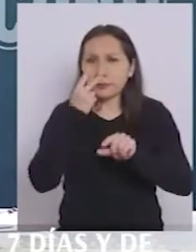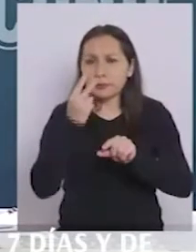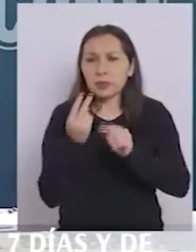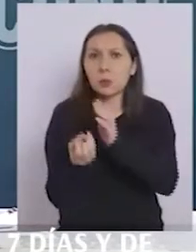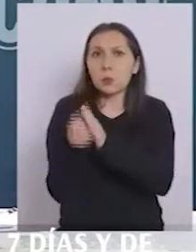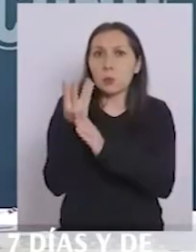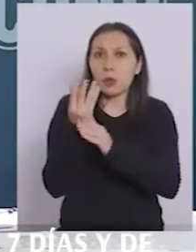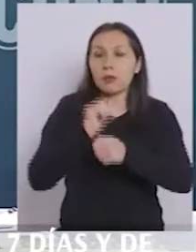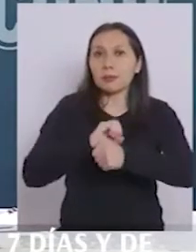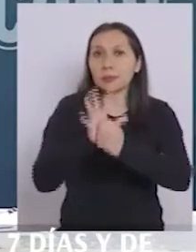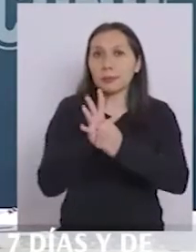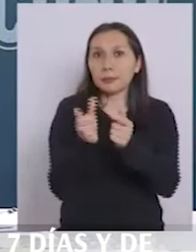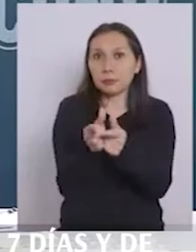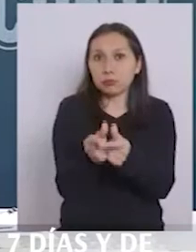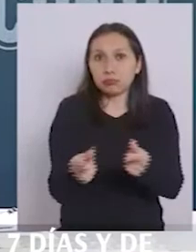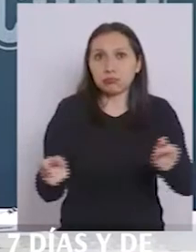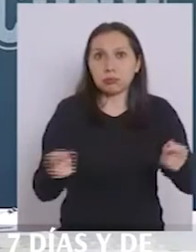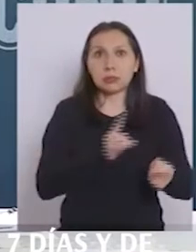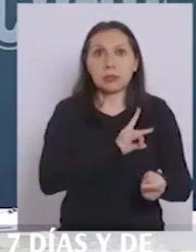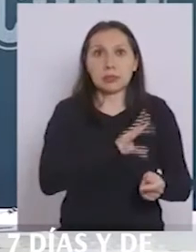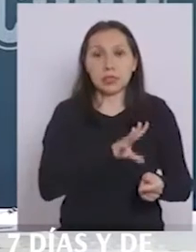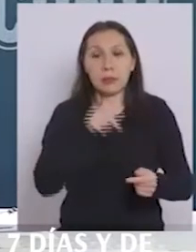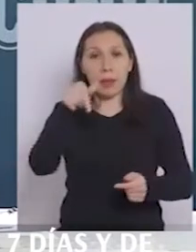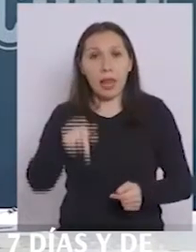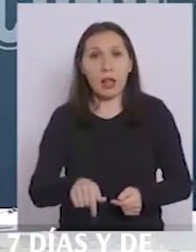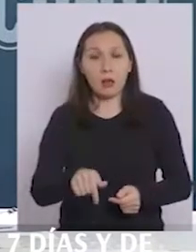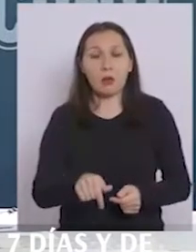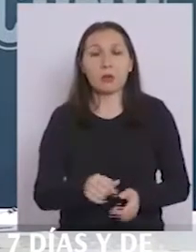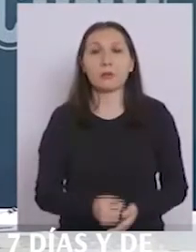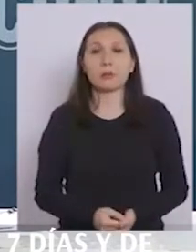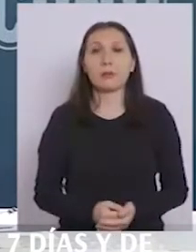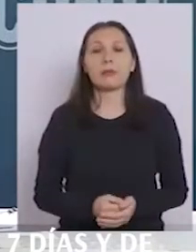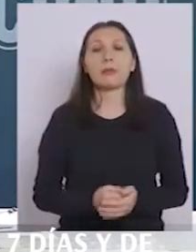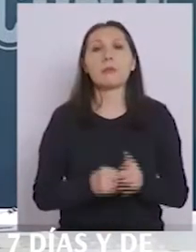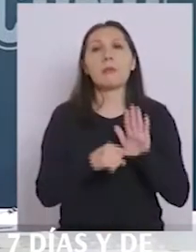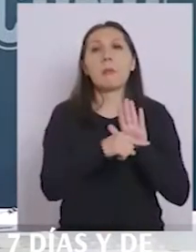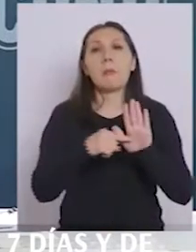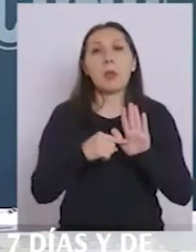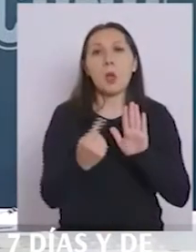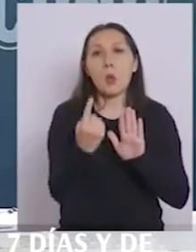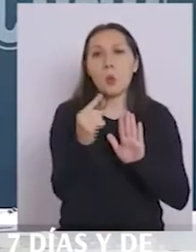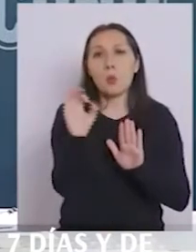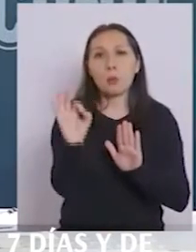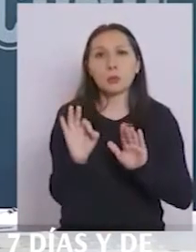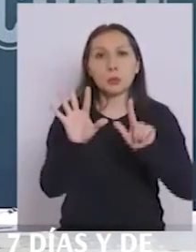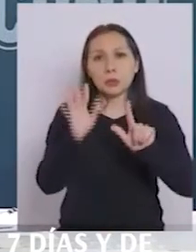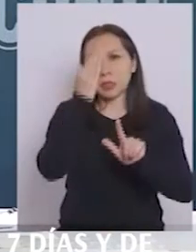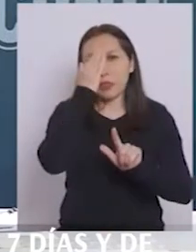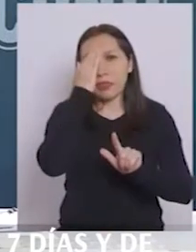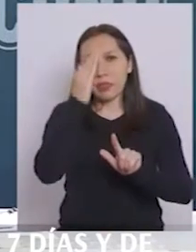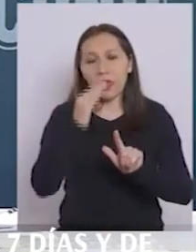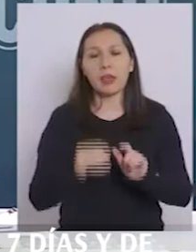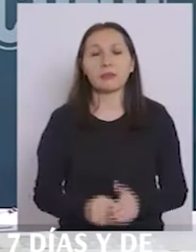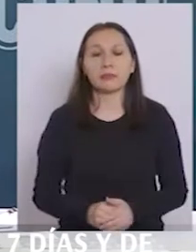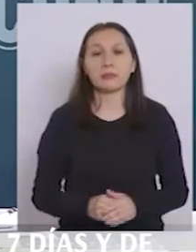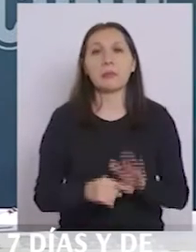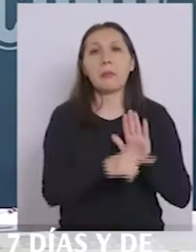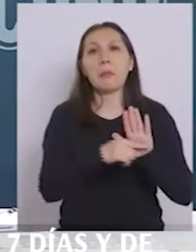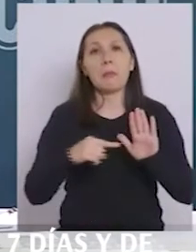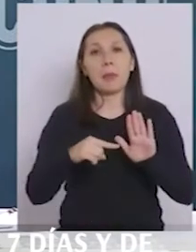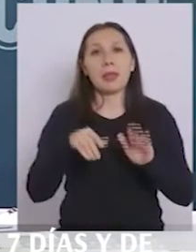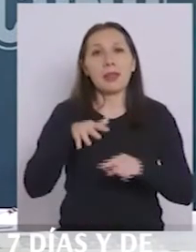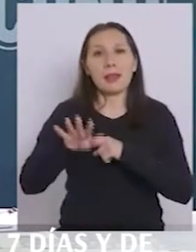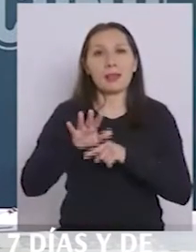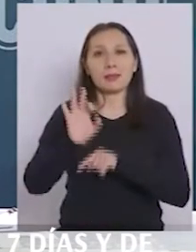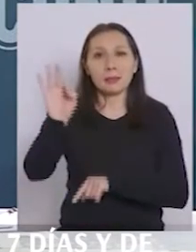casos a nivel nacional al día de hoy es de menos 1% a 7 días y menos 15